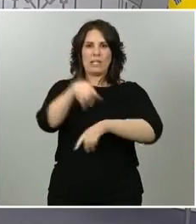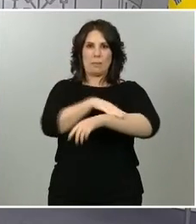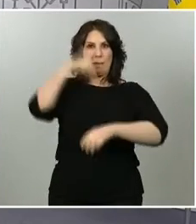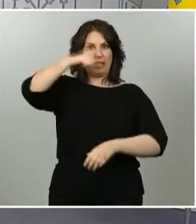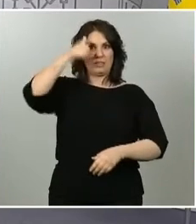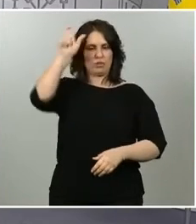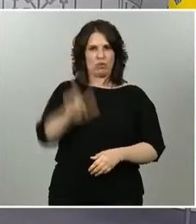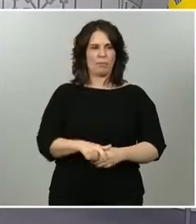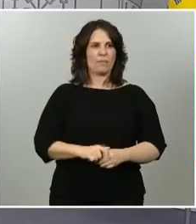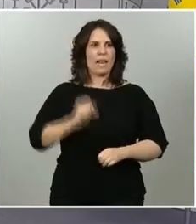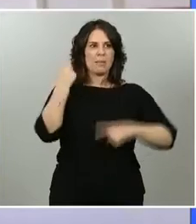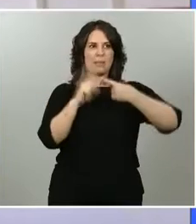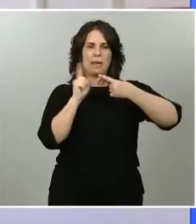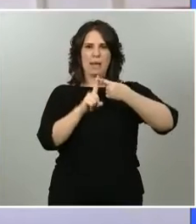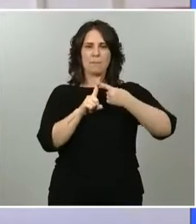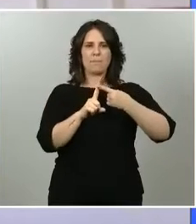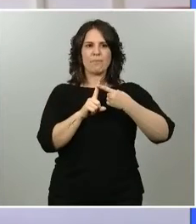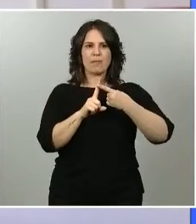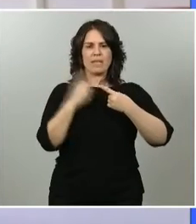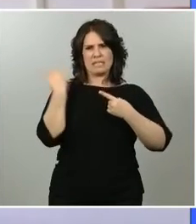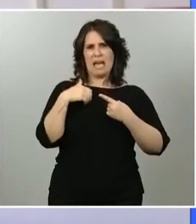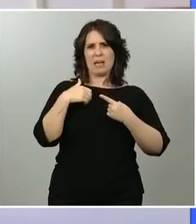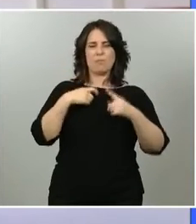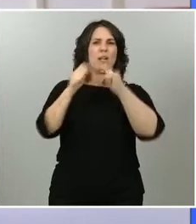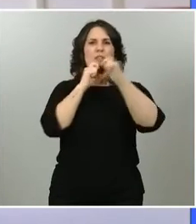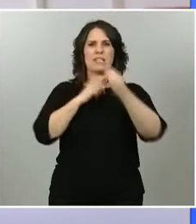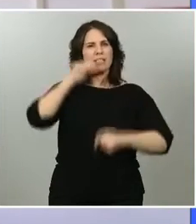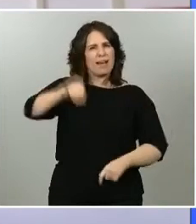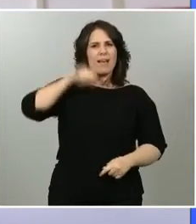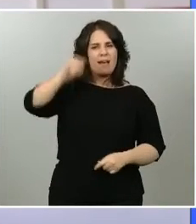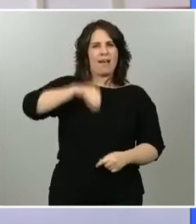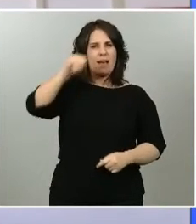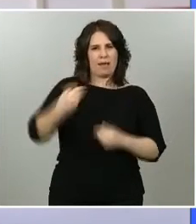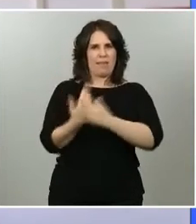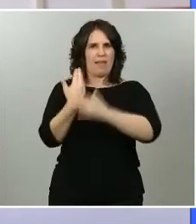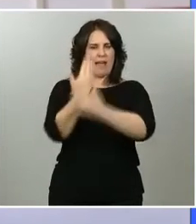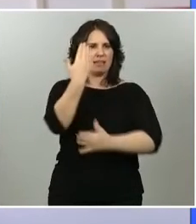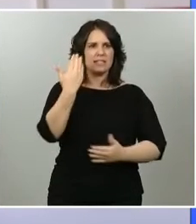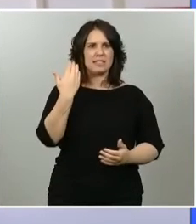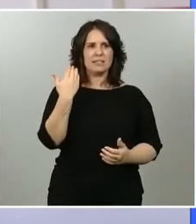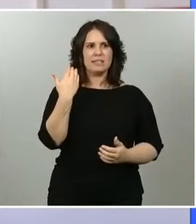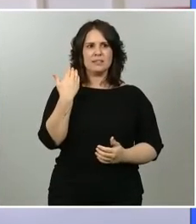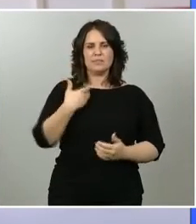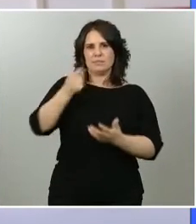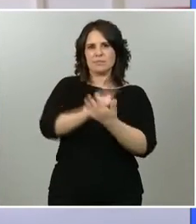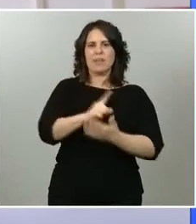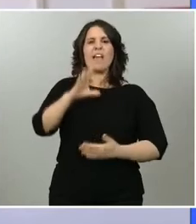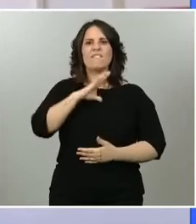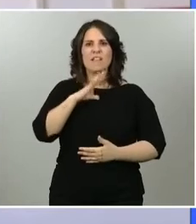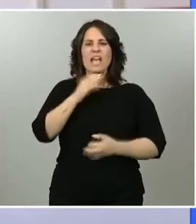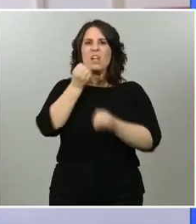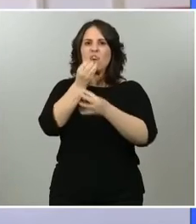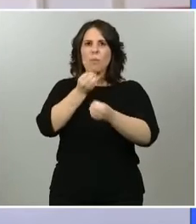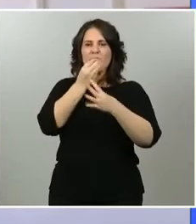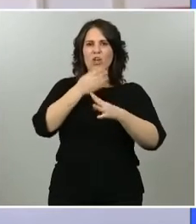relacionada con una que venimos haciéndole los periodistas en los últimos días. ¿Se va a hacer pública o no la información sobre esos 12